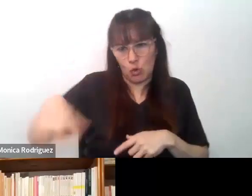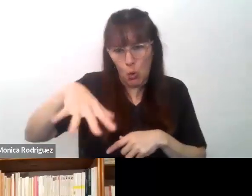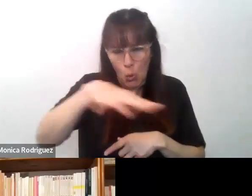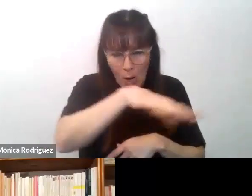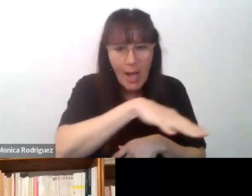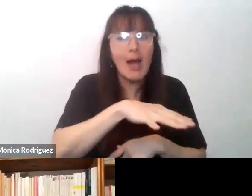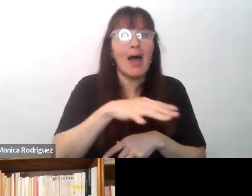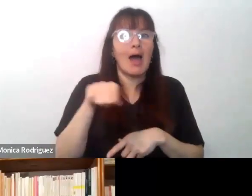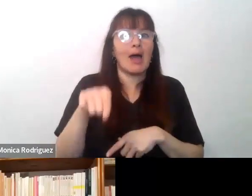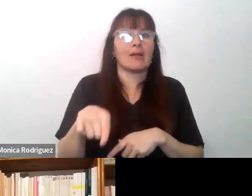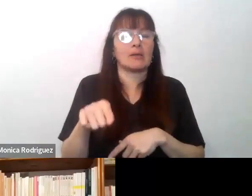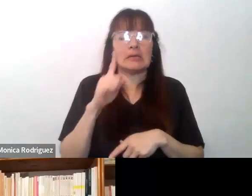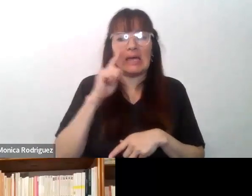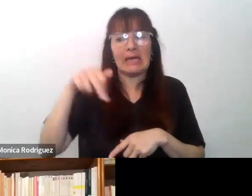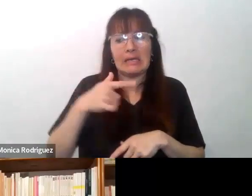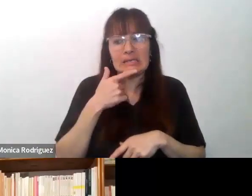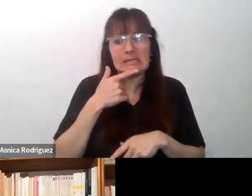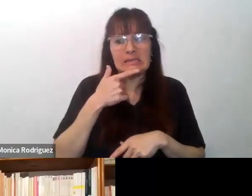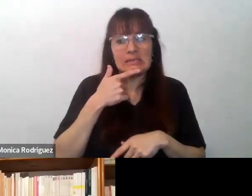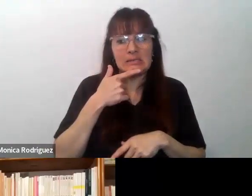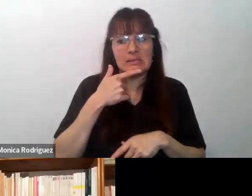en muchas de Francia